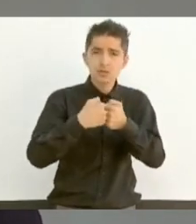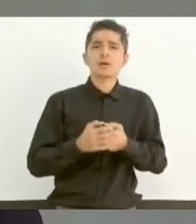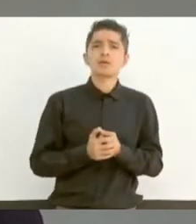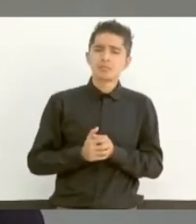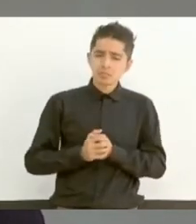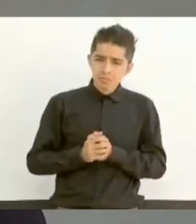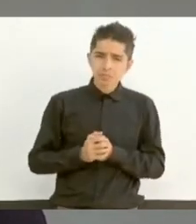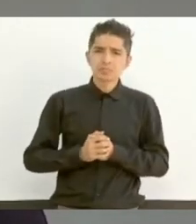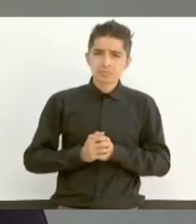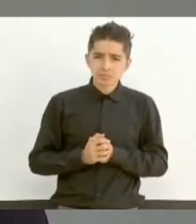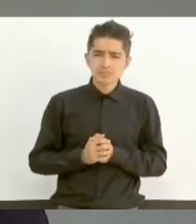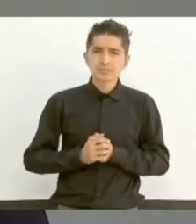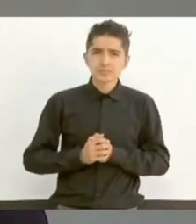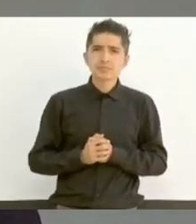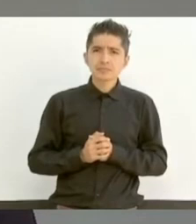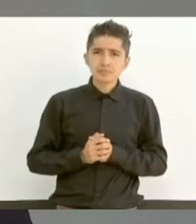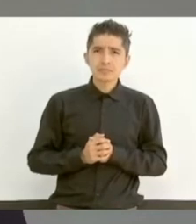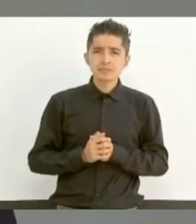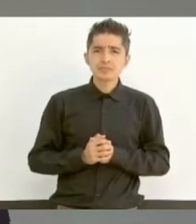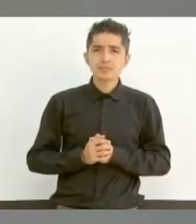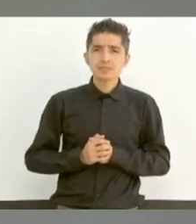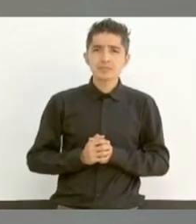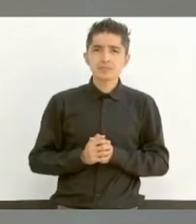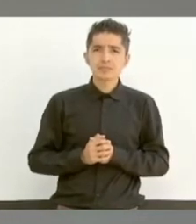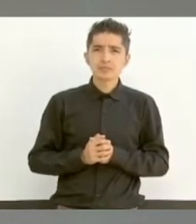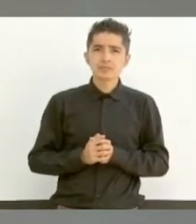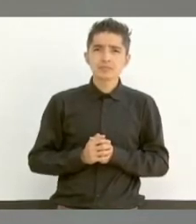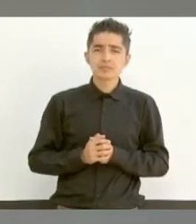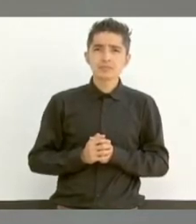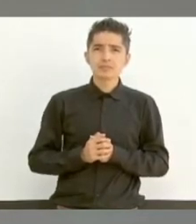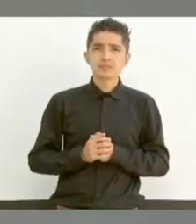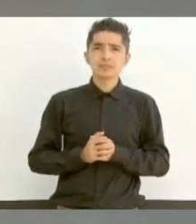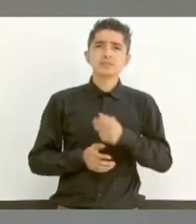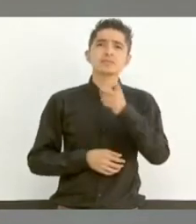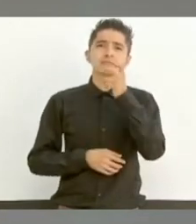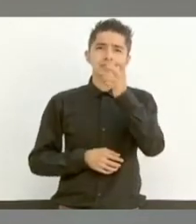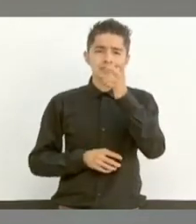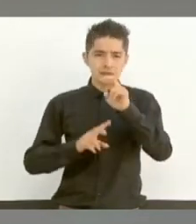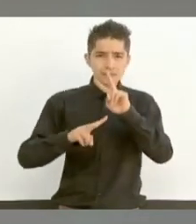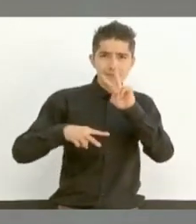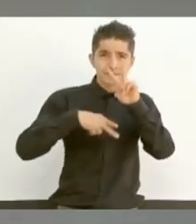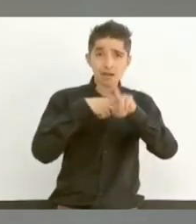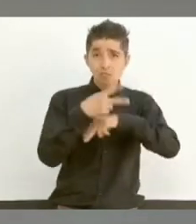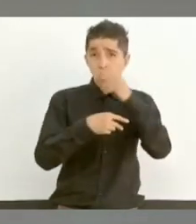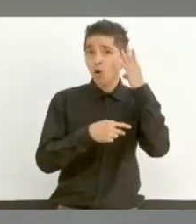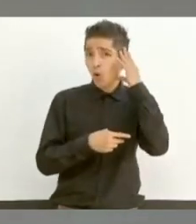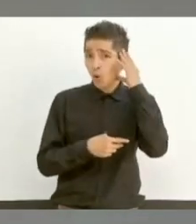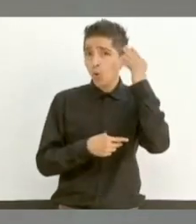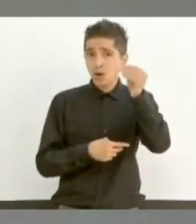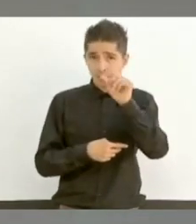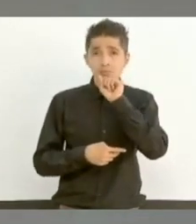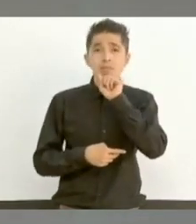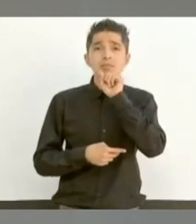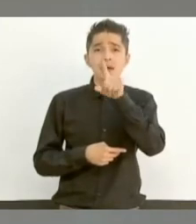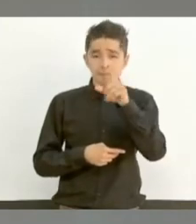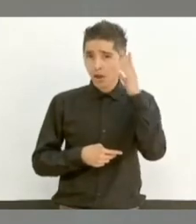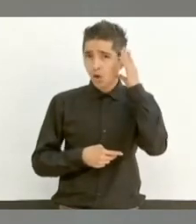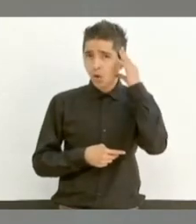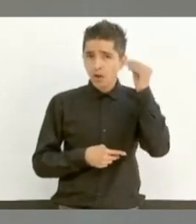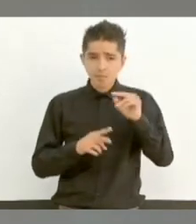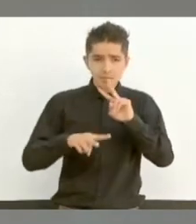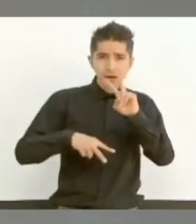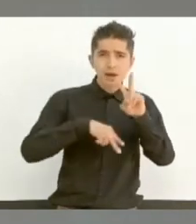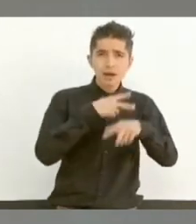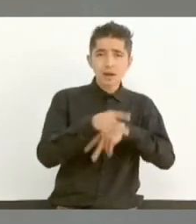Vamos, por eso a Colima, por lo mismo estamos